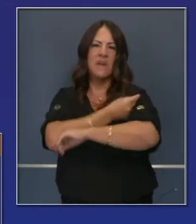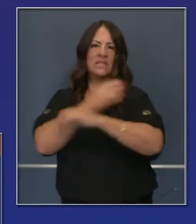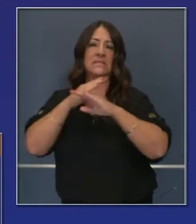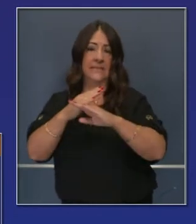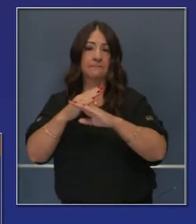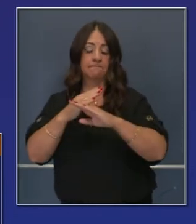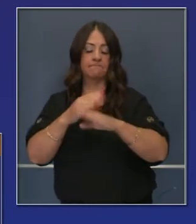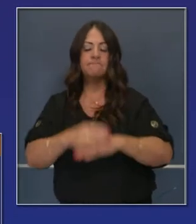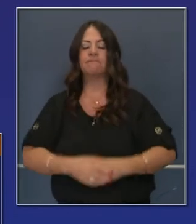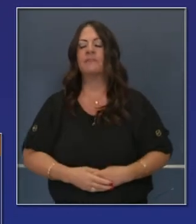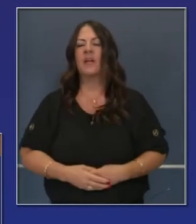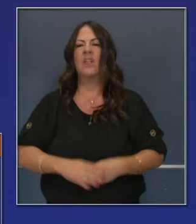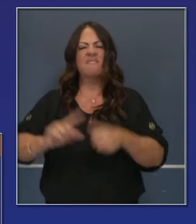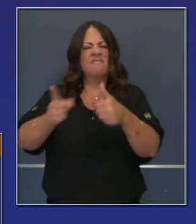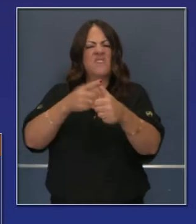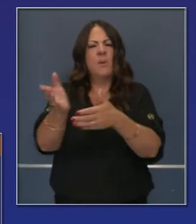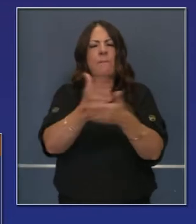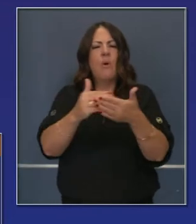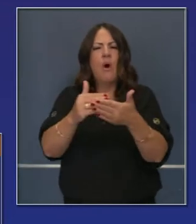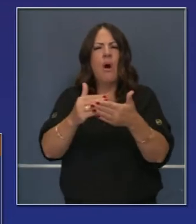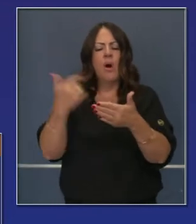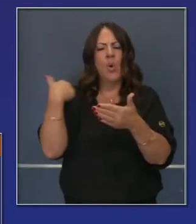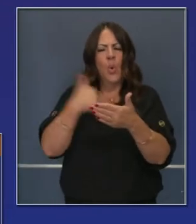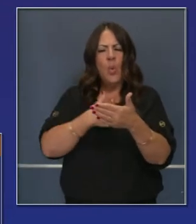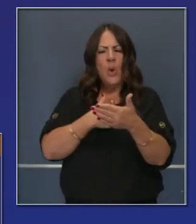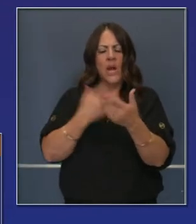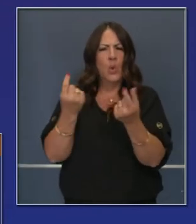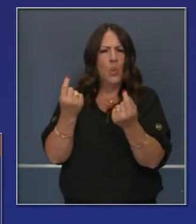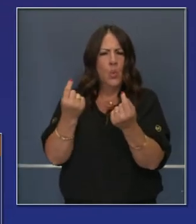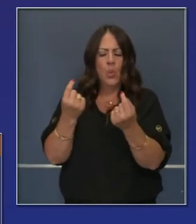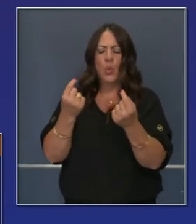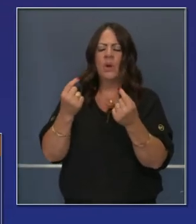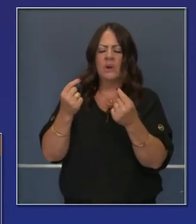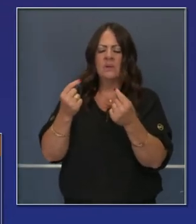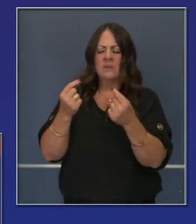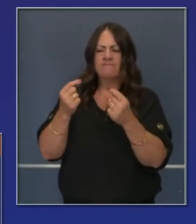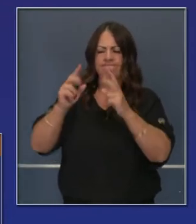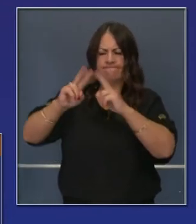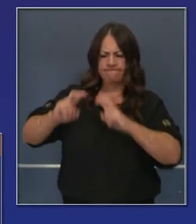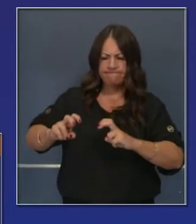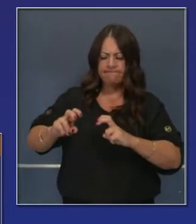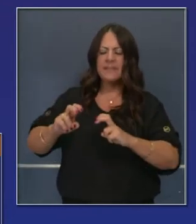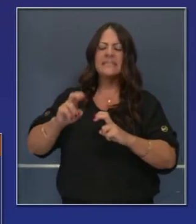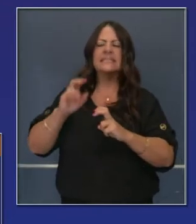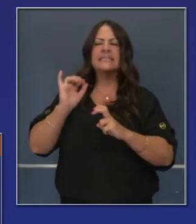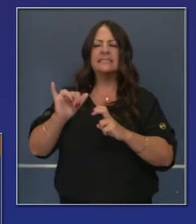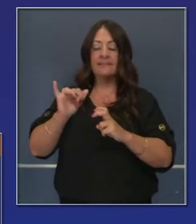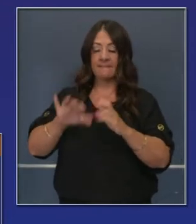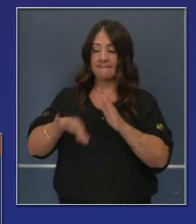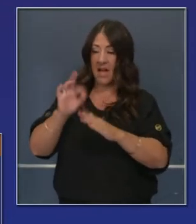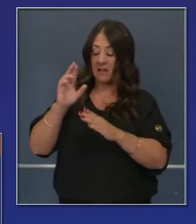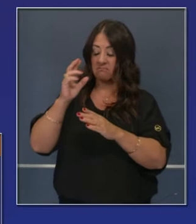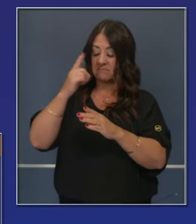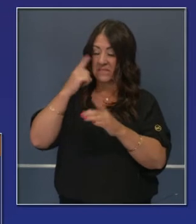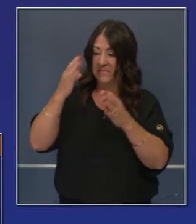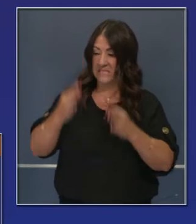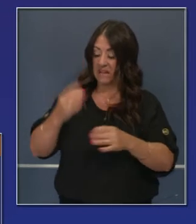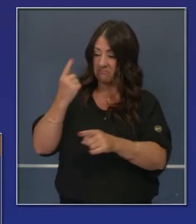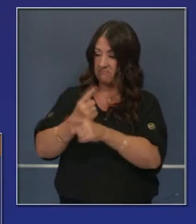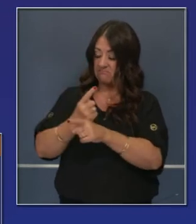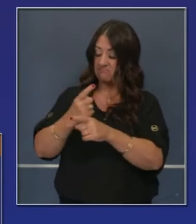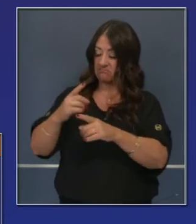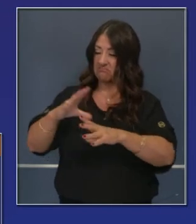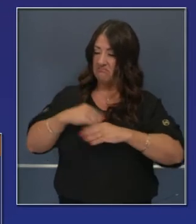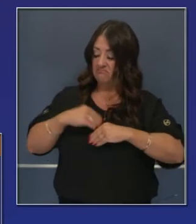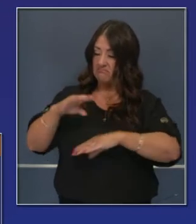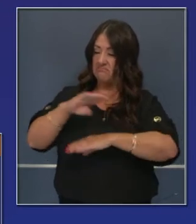vacunación. El punto final es que esta es la primera fase de la vacuna y lo más probable es que la primera fase será